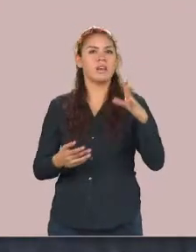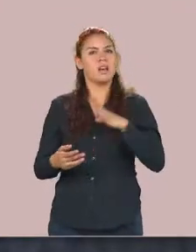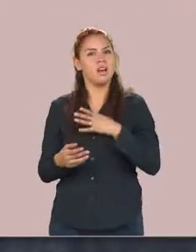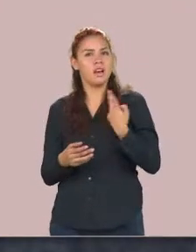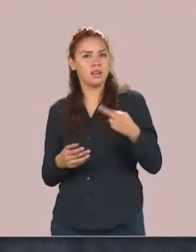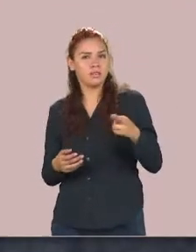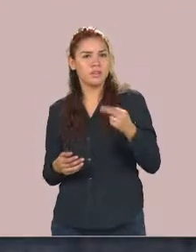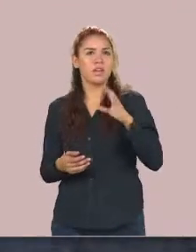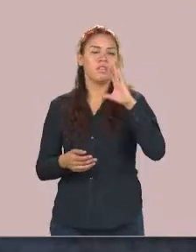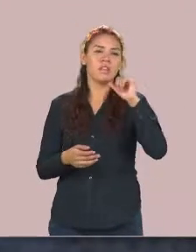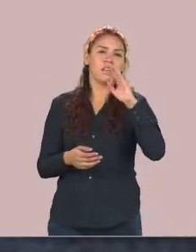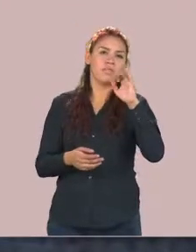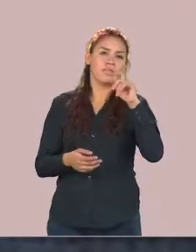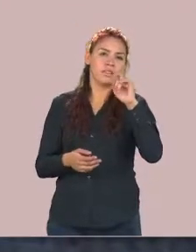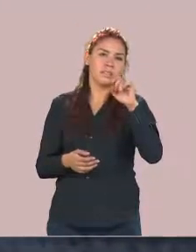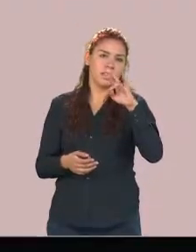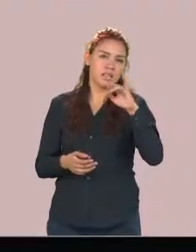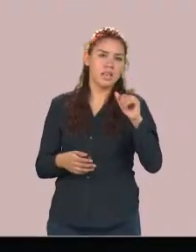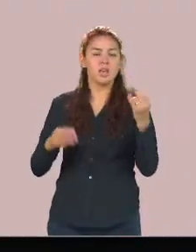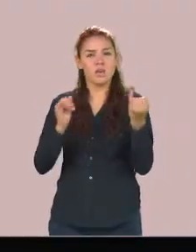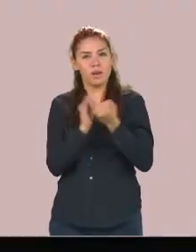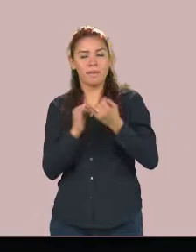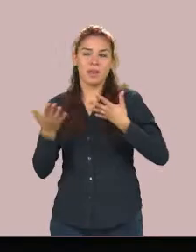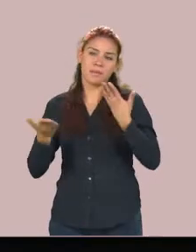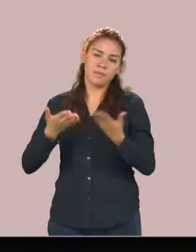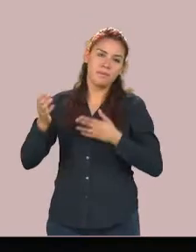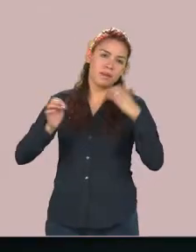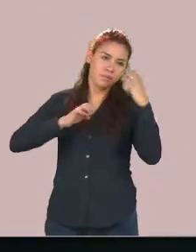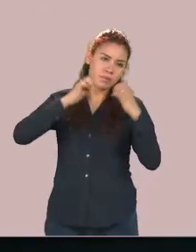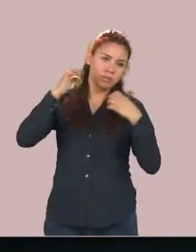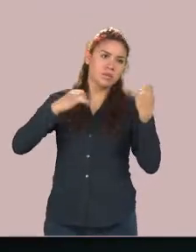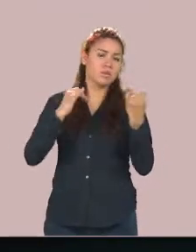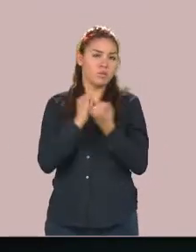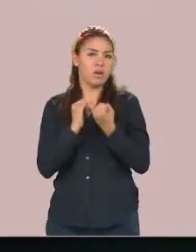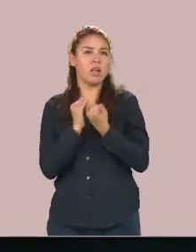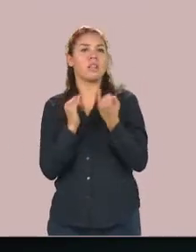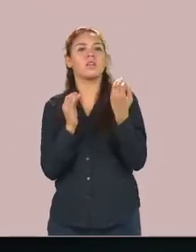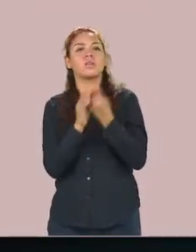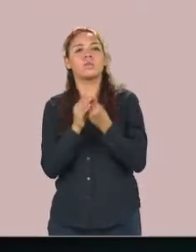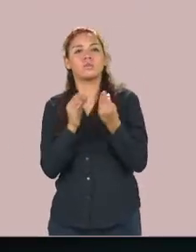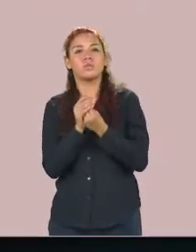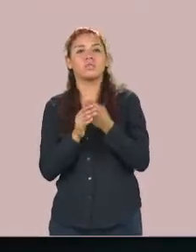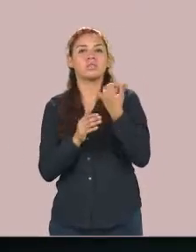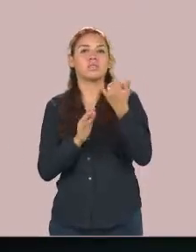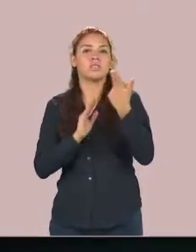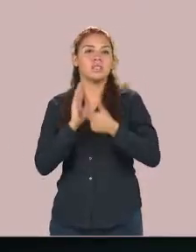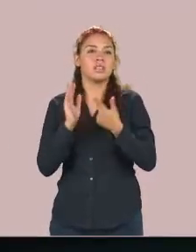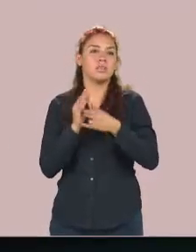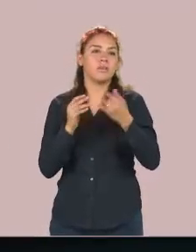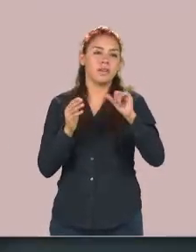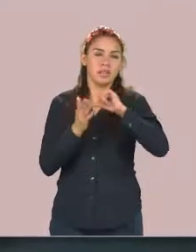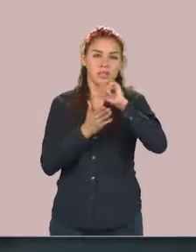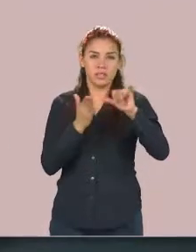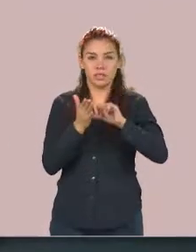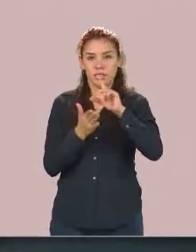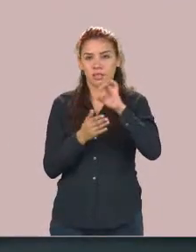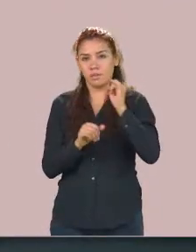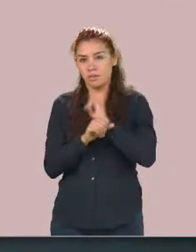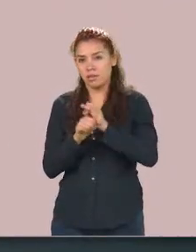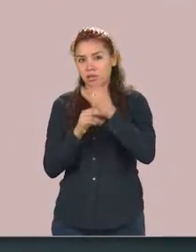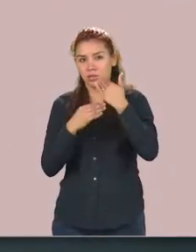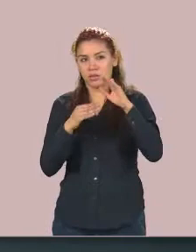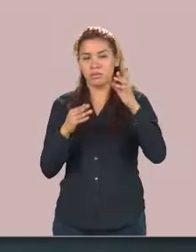áreas para exposiciones temporales cursos y talleres y un centro de investigación sobre los recursos naturales